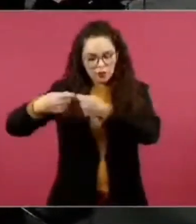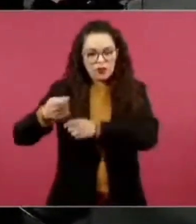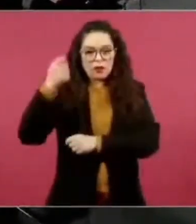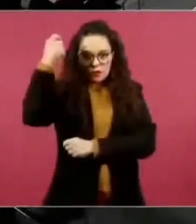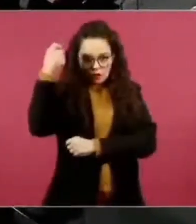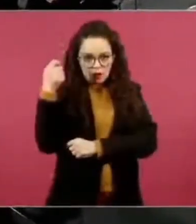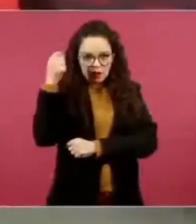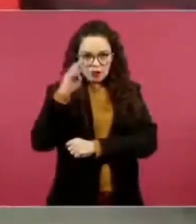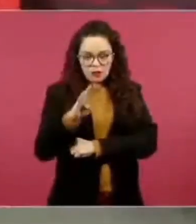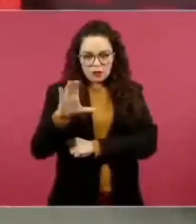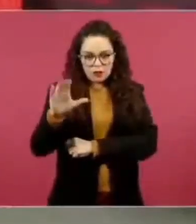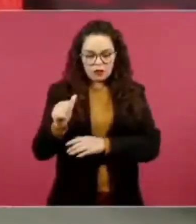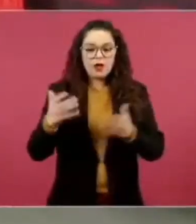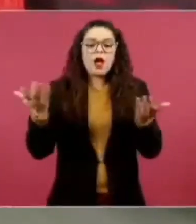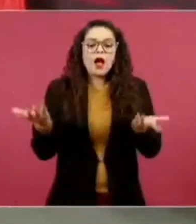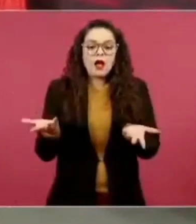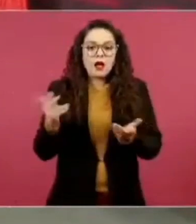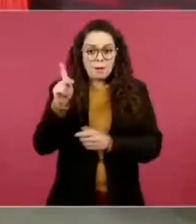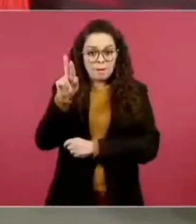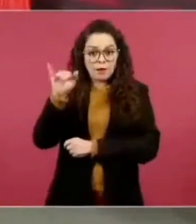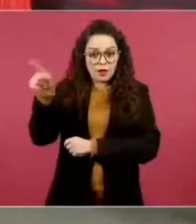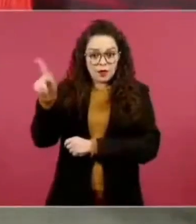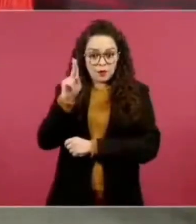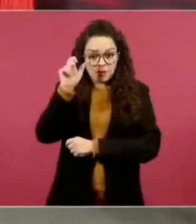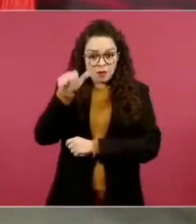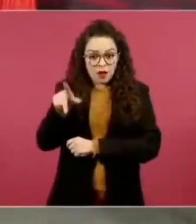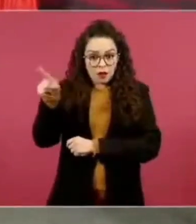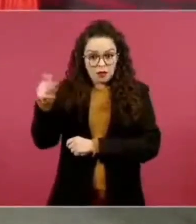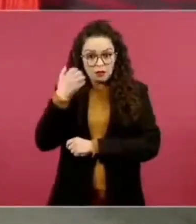el PRI a eso o el PAN?